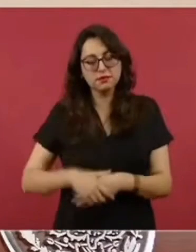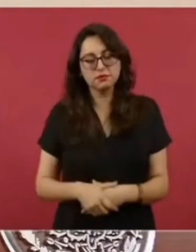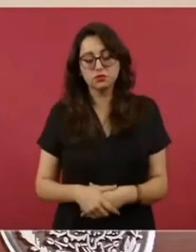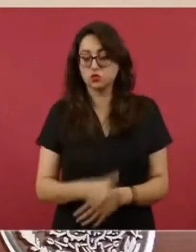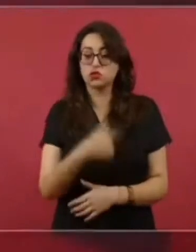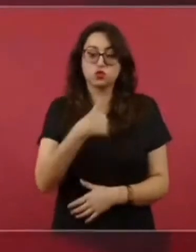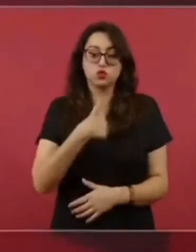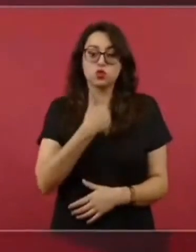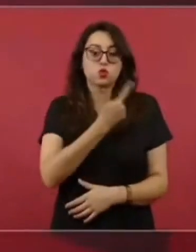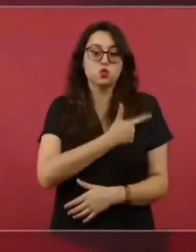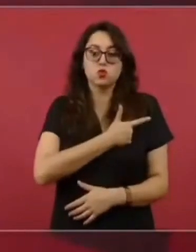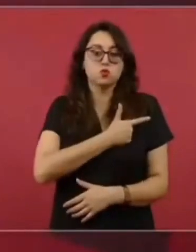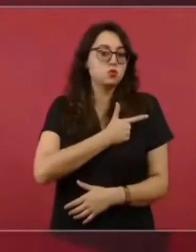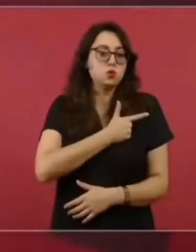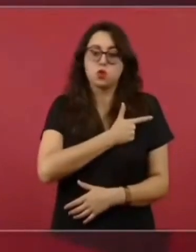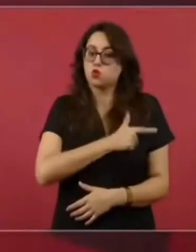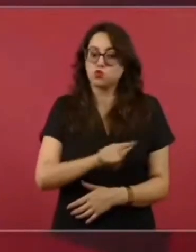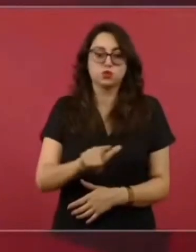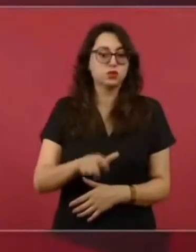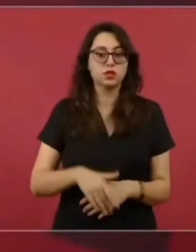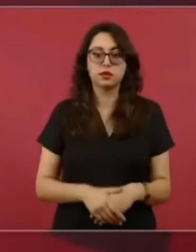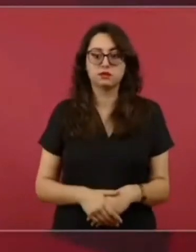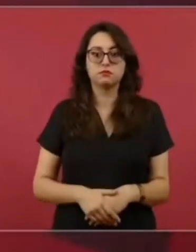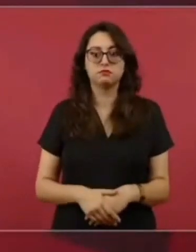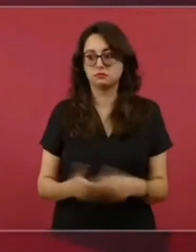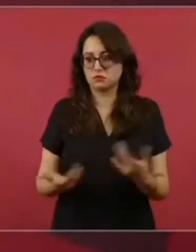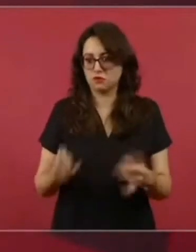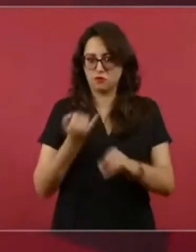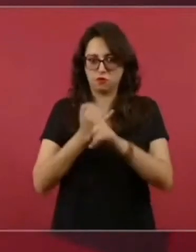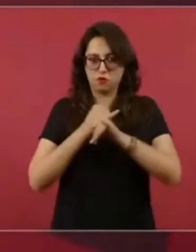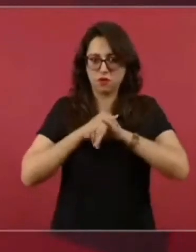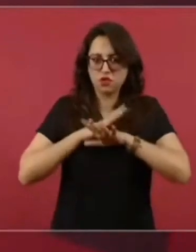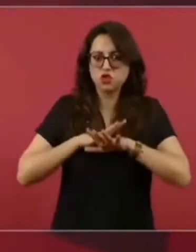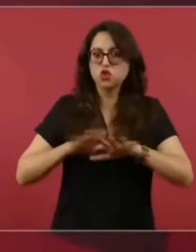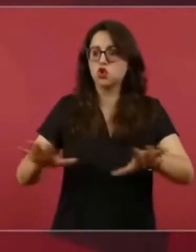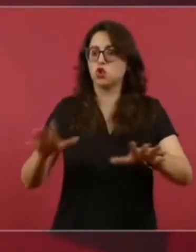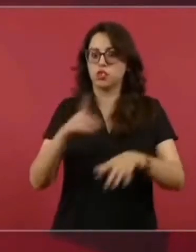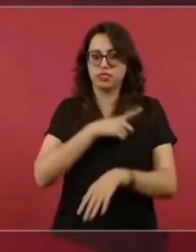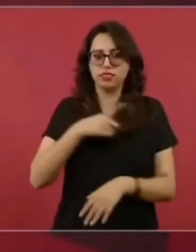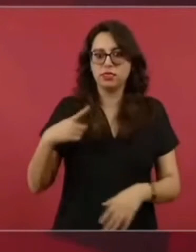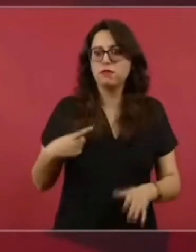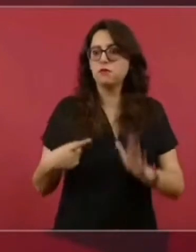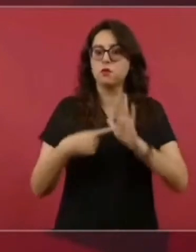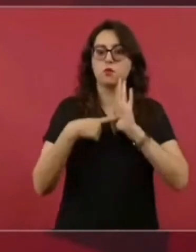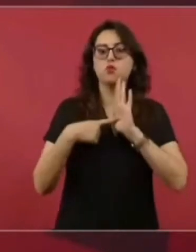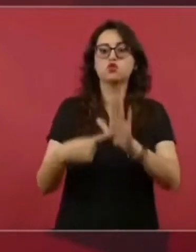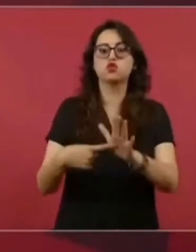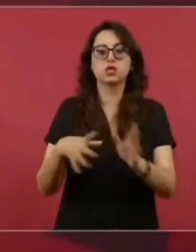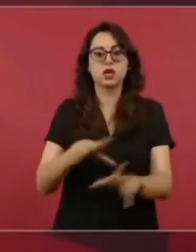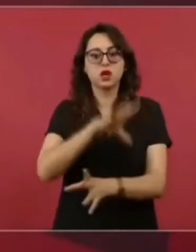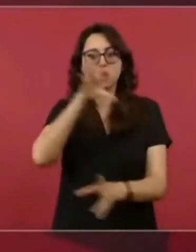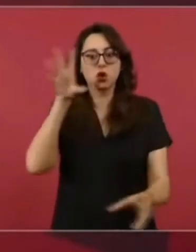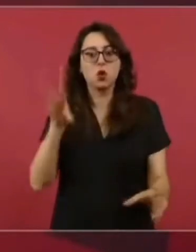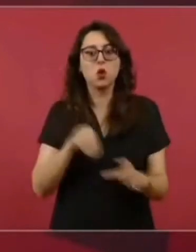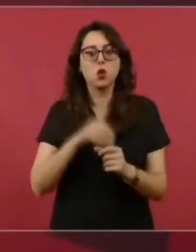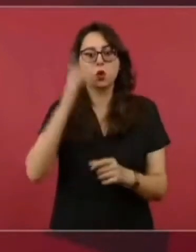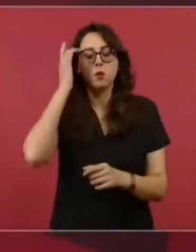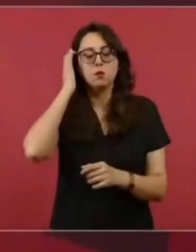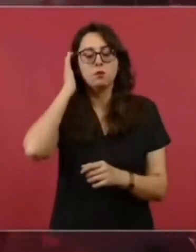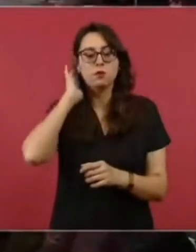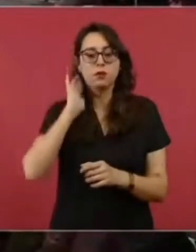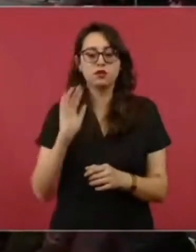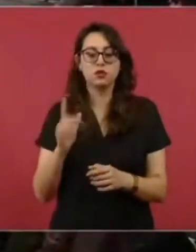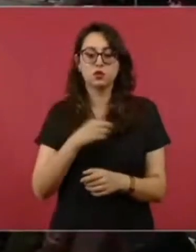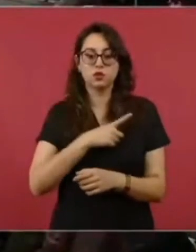se oculte nada, así era antes, por eso no les creo a los de la